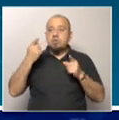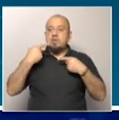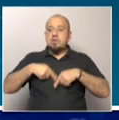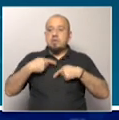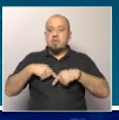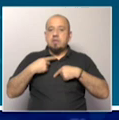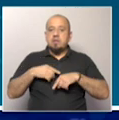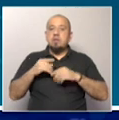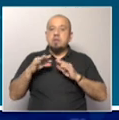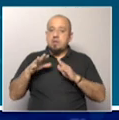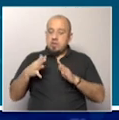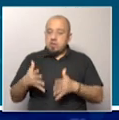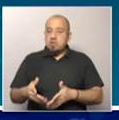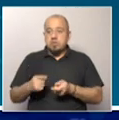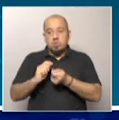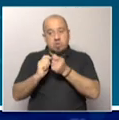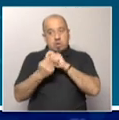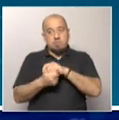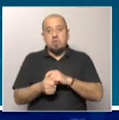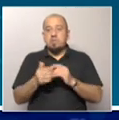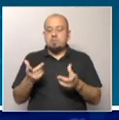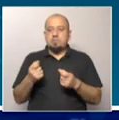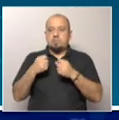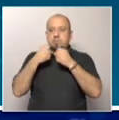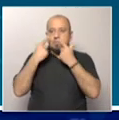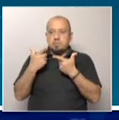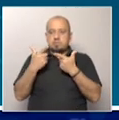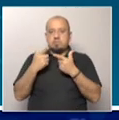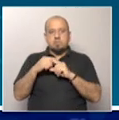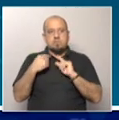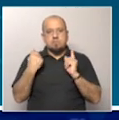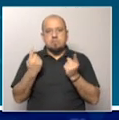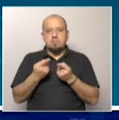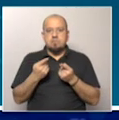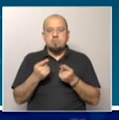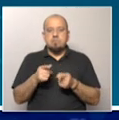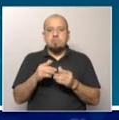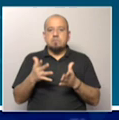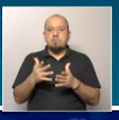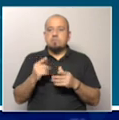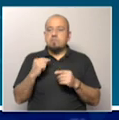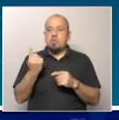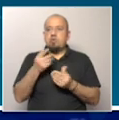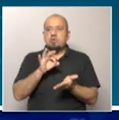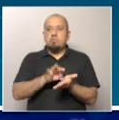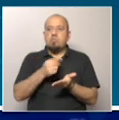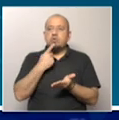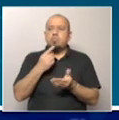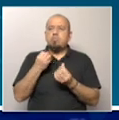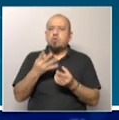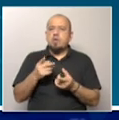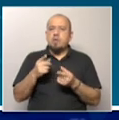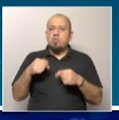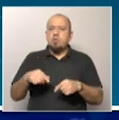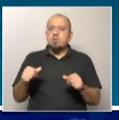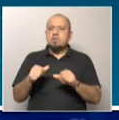bastante audaz que tomó por sorpresa a todos los actores políticos porque cuando